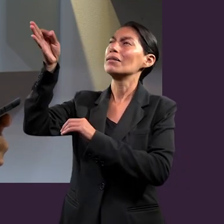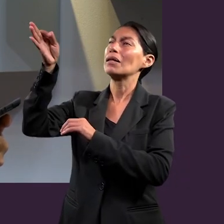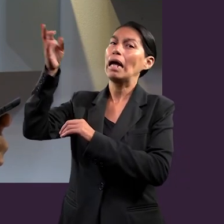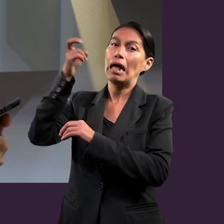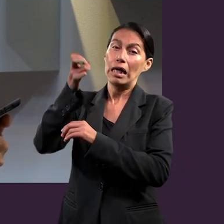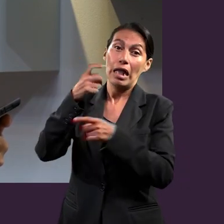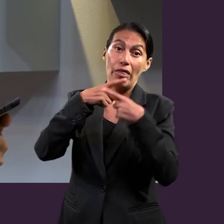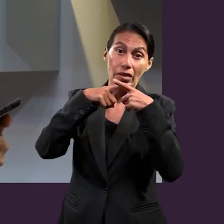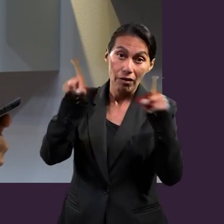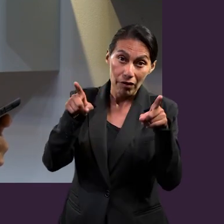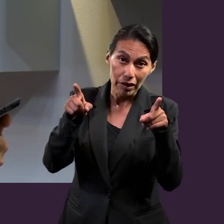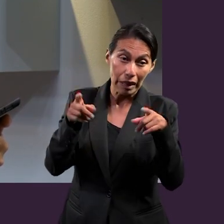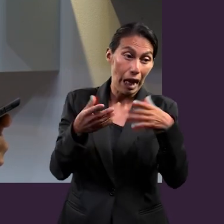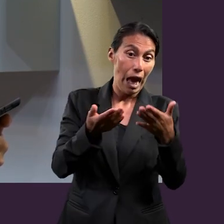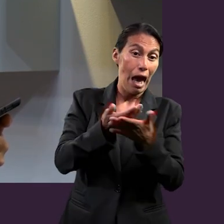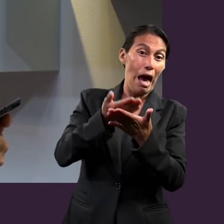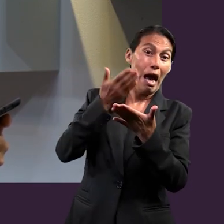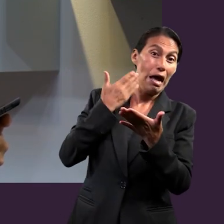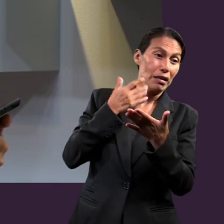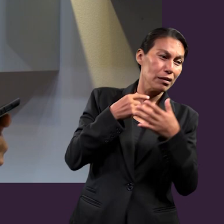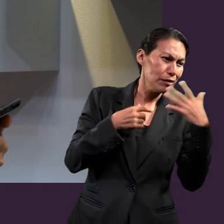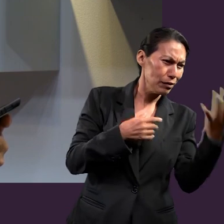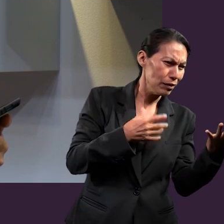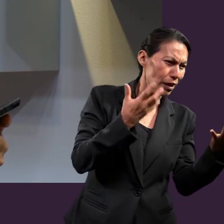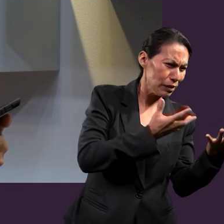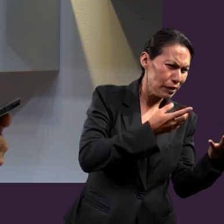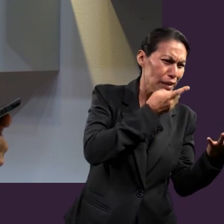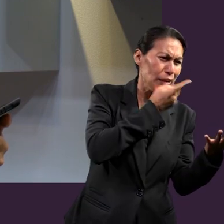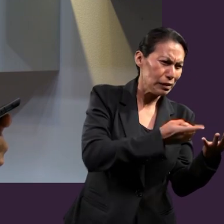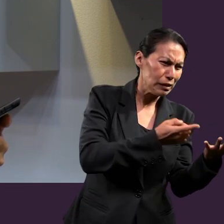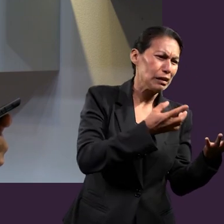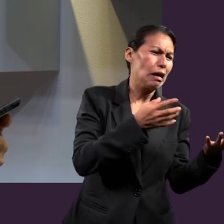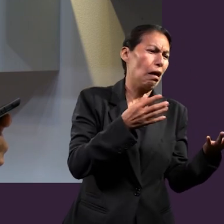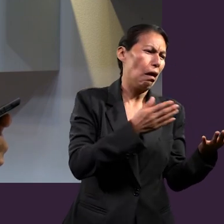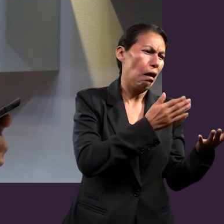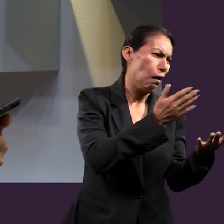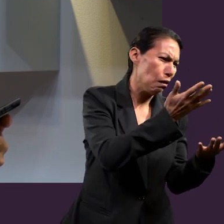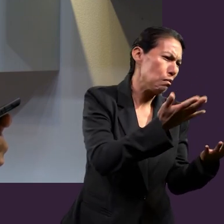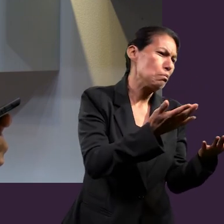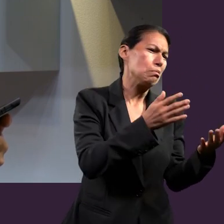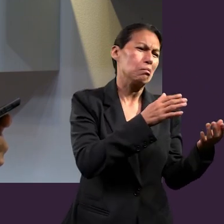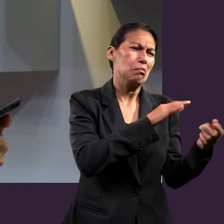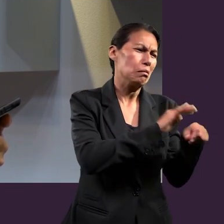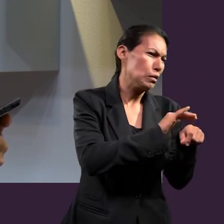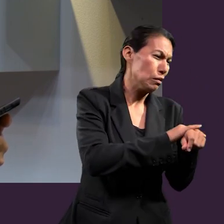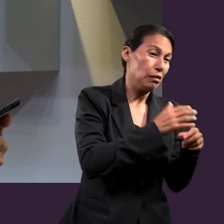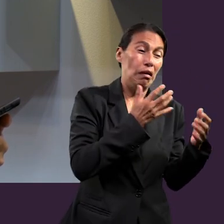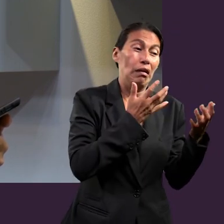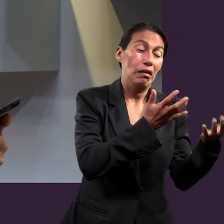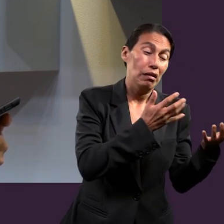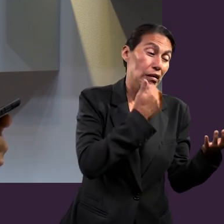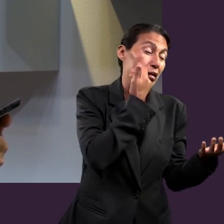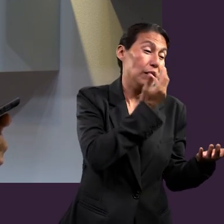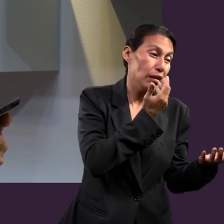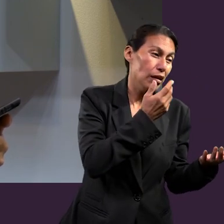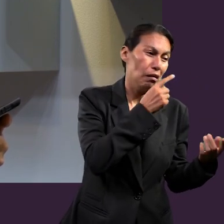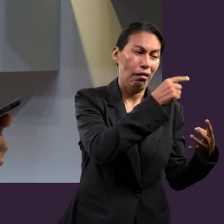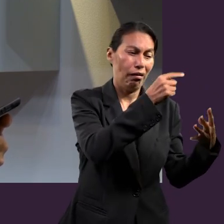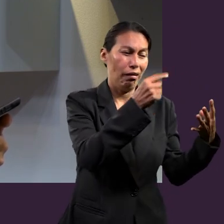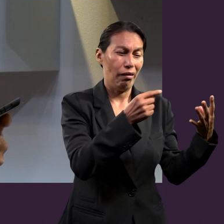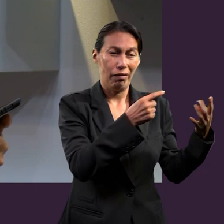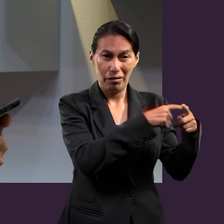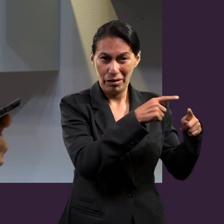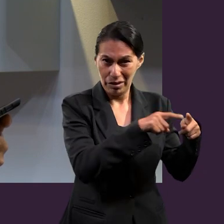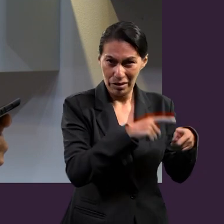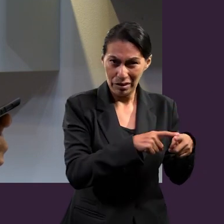es más notorio el antes y el después. Nuestro hablar, nuestros deseos que teníamos